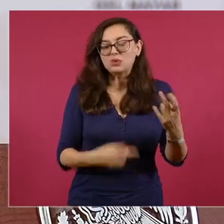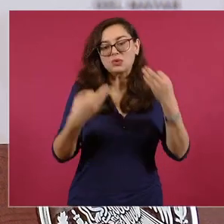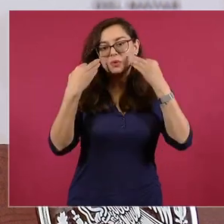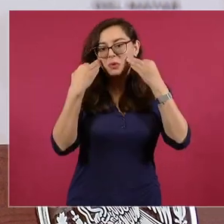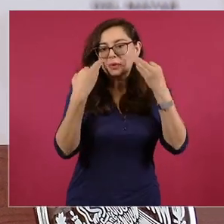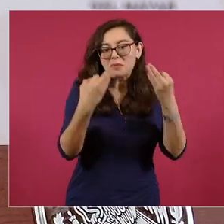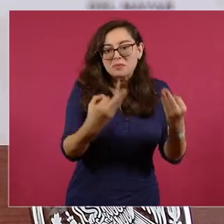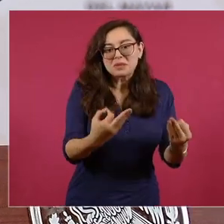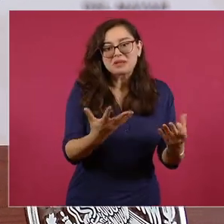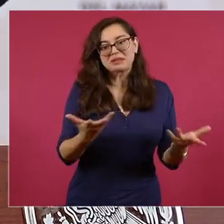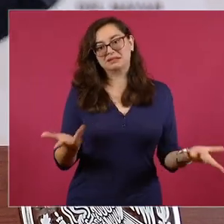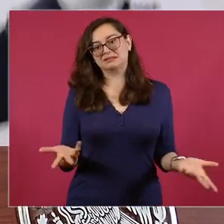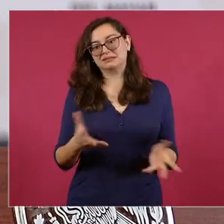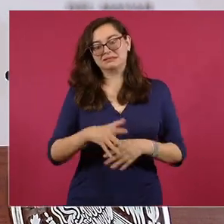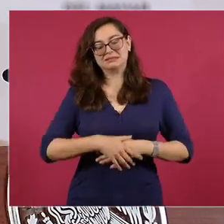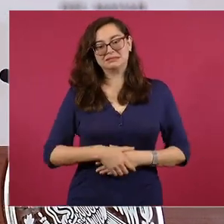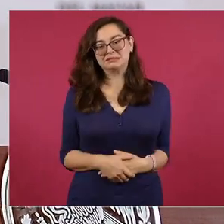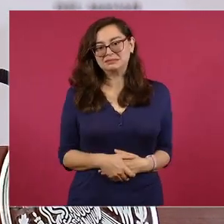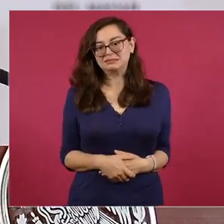los más famosos